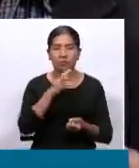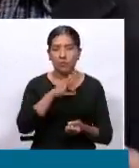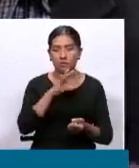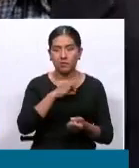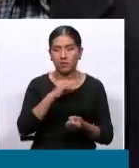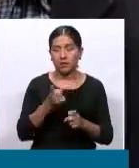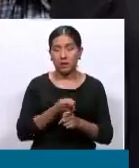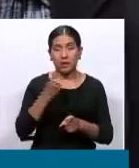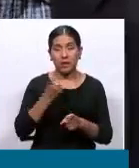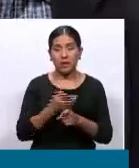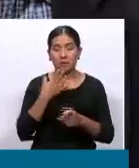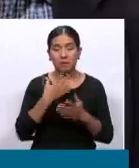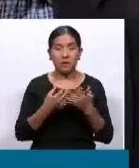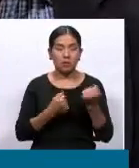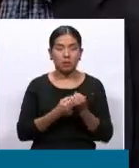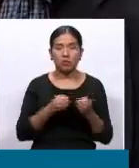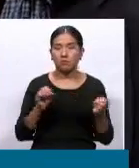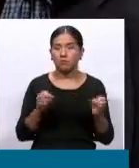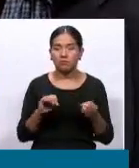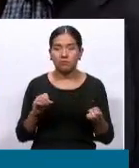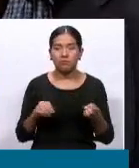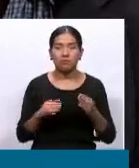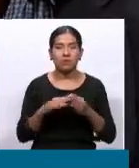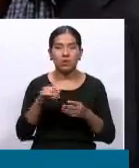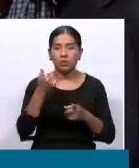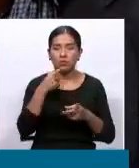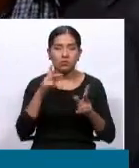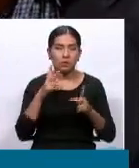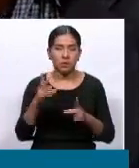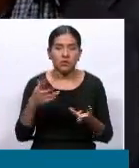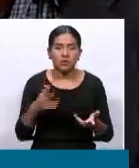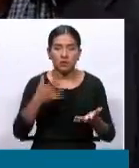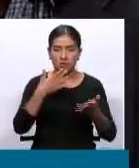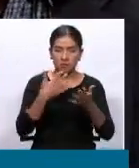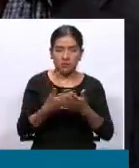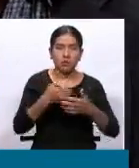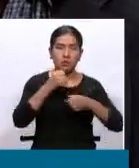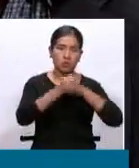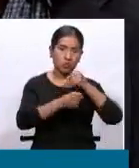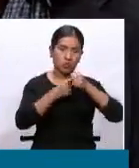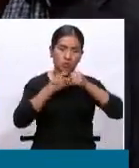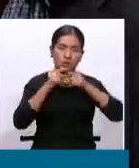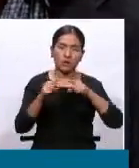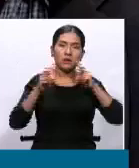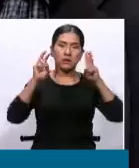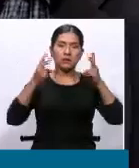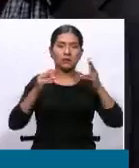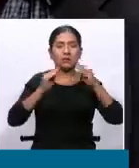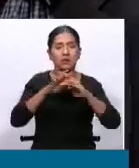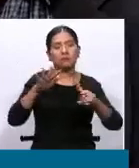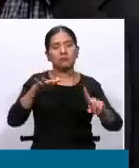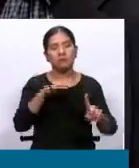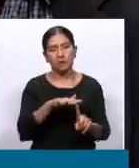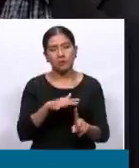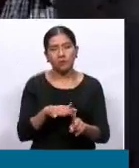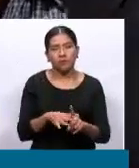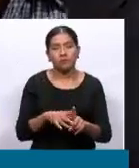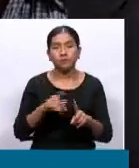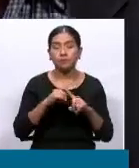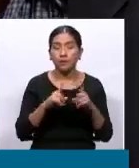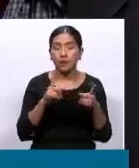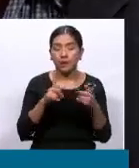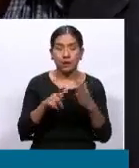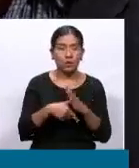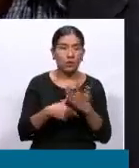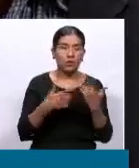afectadas sus ganancias. Mientras que los pobres sí están sufriendo esto con un mayor impacto. Y esto, luego